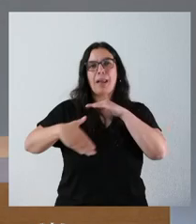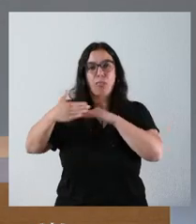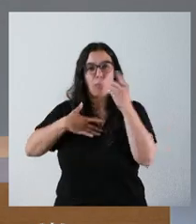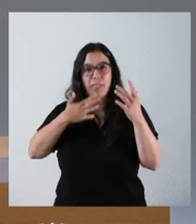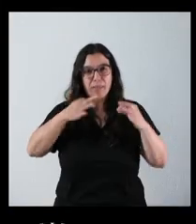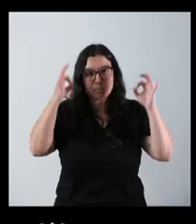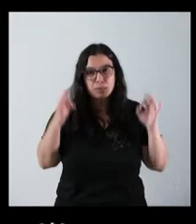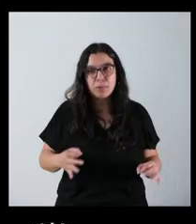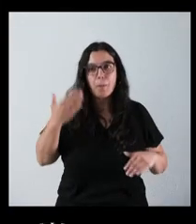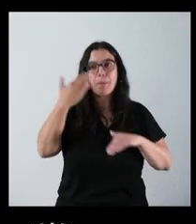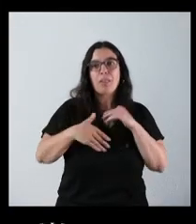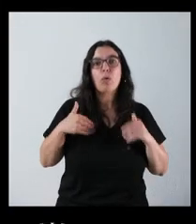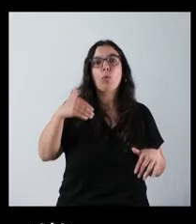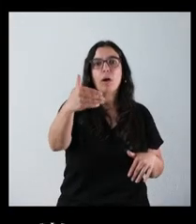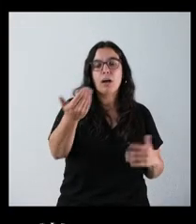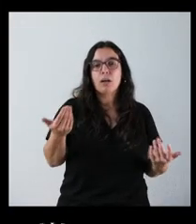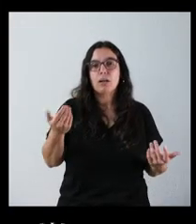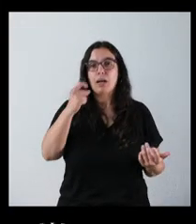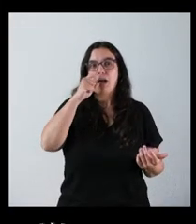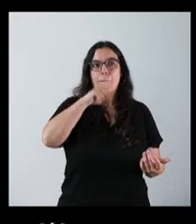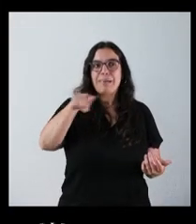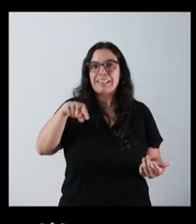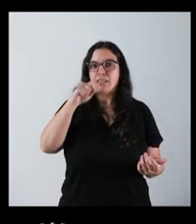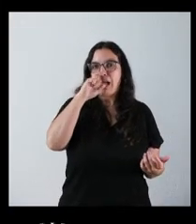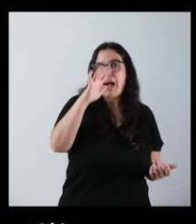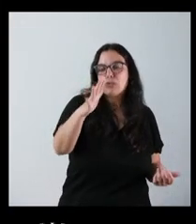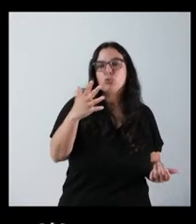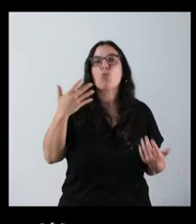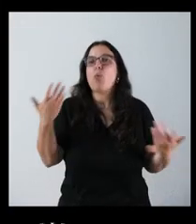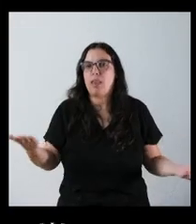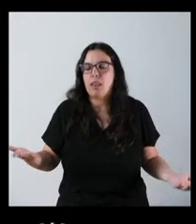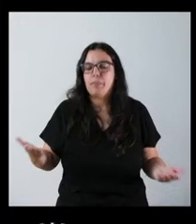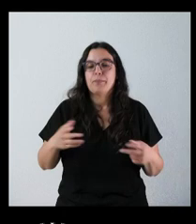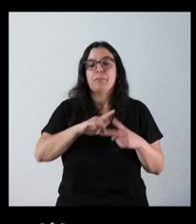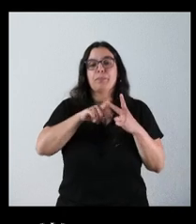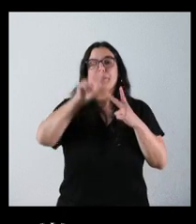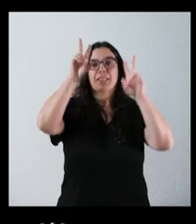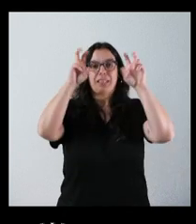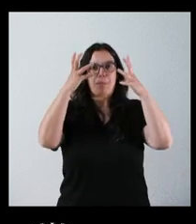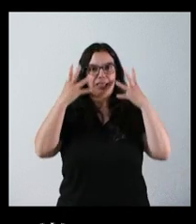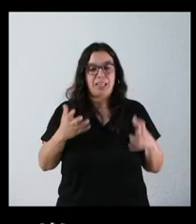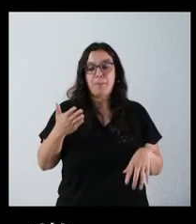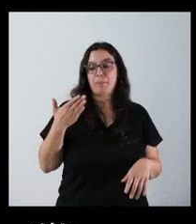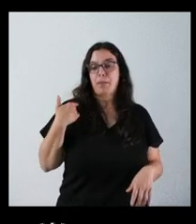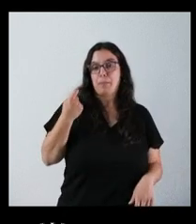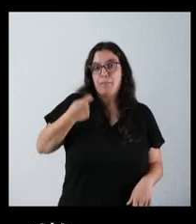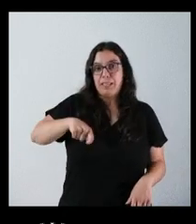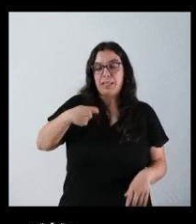concretar exactamente cuáles son horizontes y años, meses. Luego, sobre el tema de la sequía, ayer el presidente